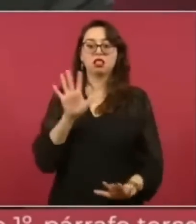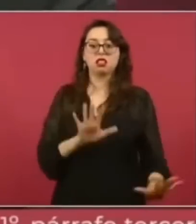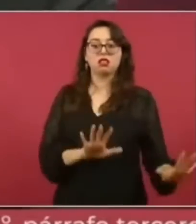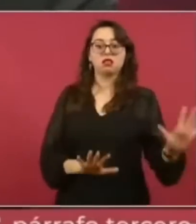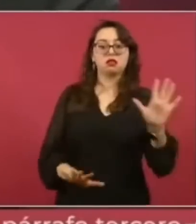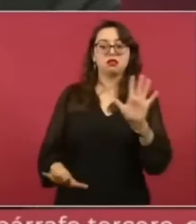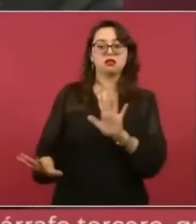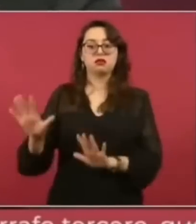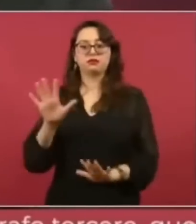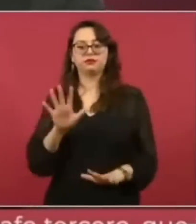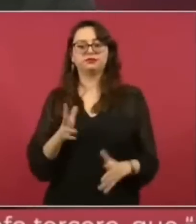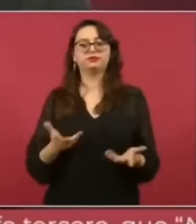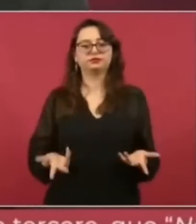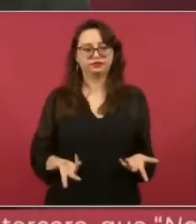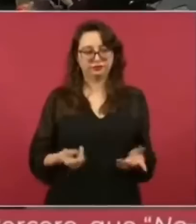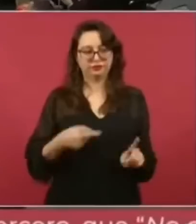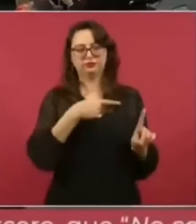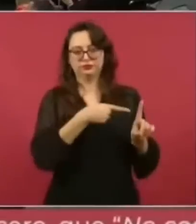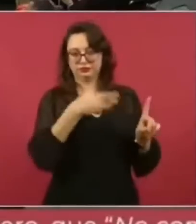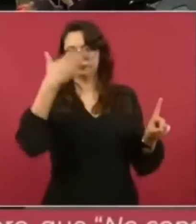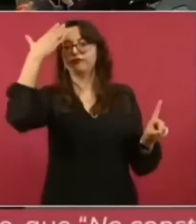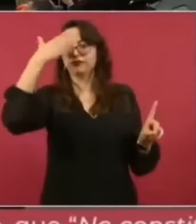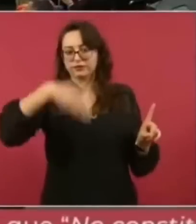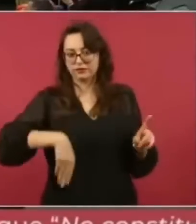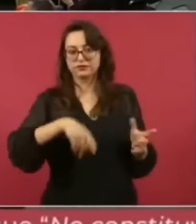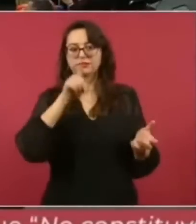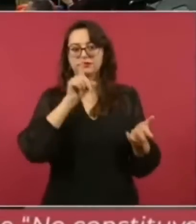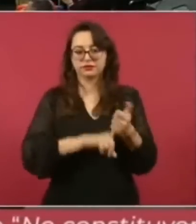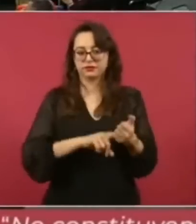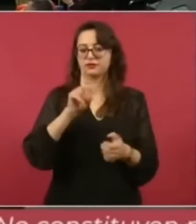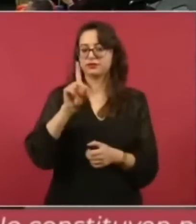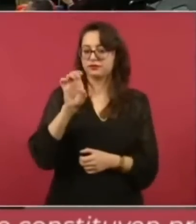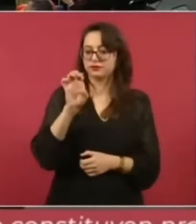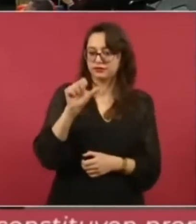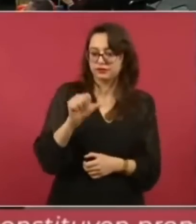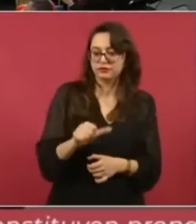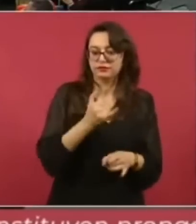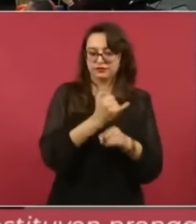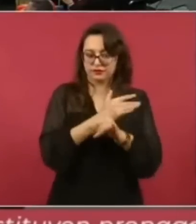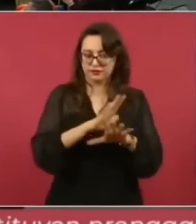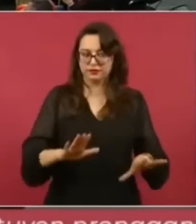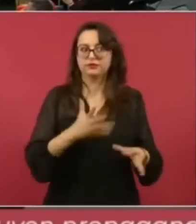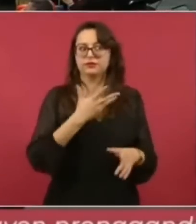seguramente tiene información de la DEA que no es información buena